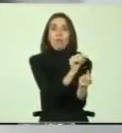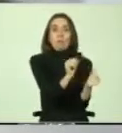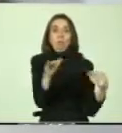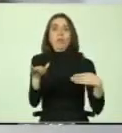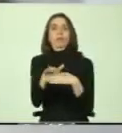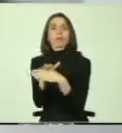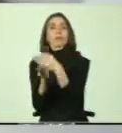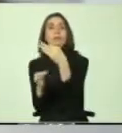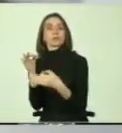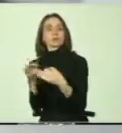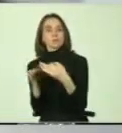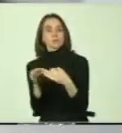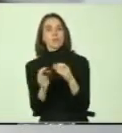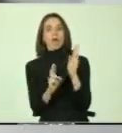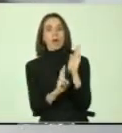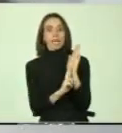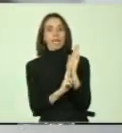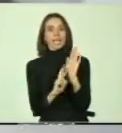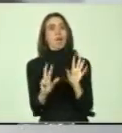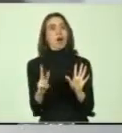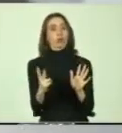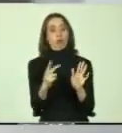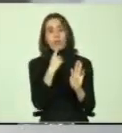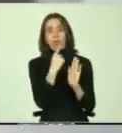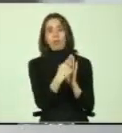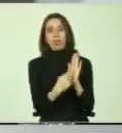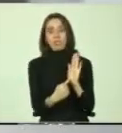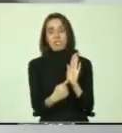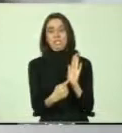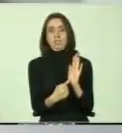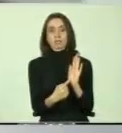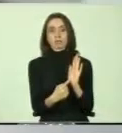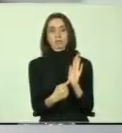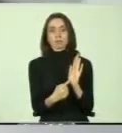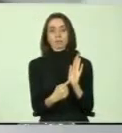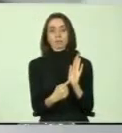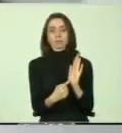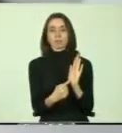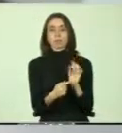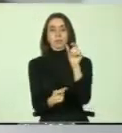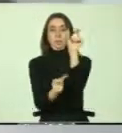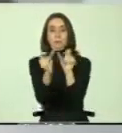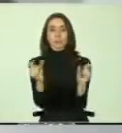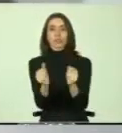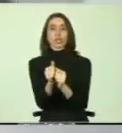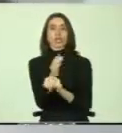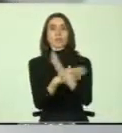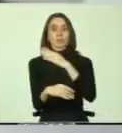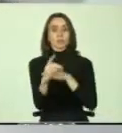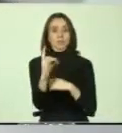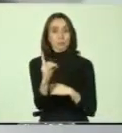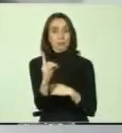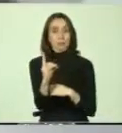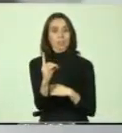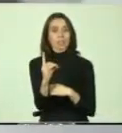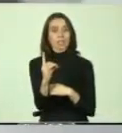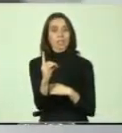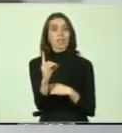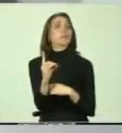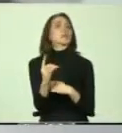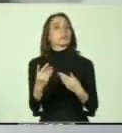justicia. La regla número octavo dispone o trata respecto de las personas con discapacidad, diciendo que se